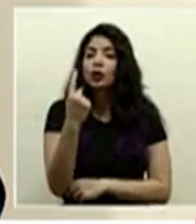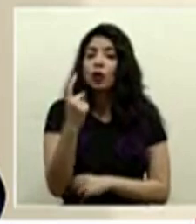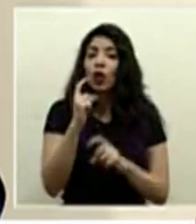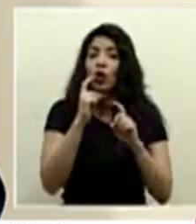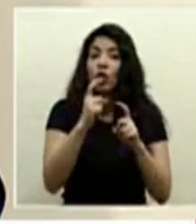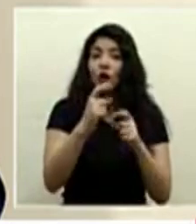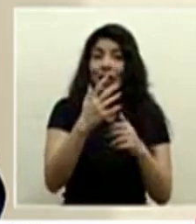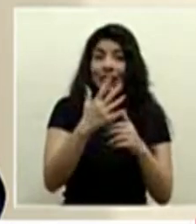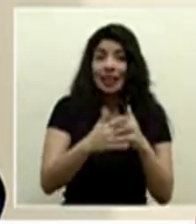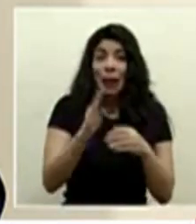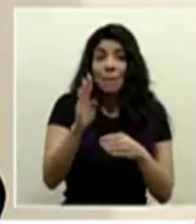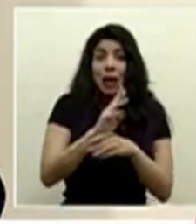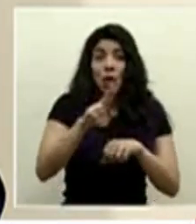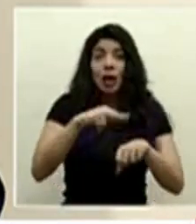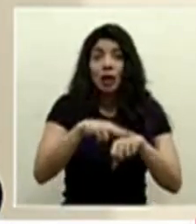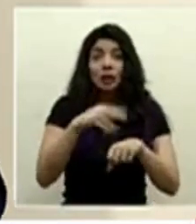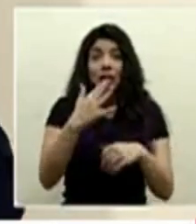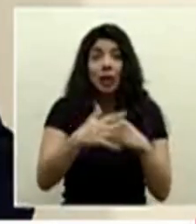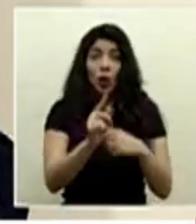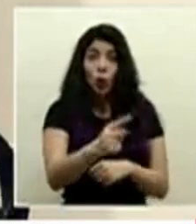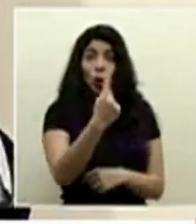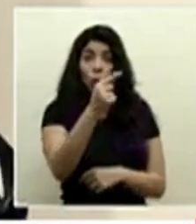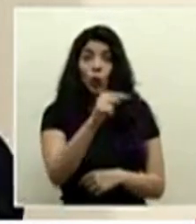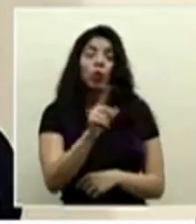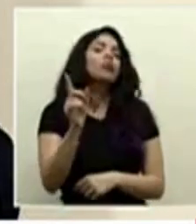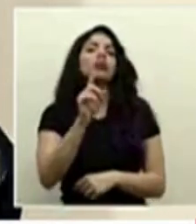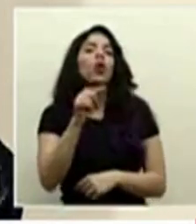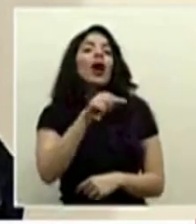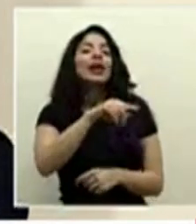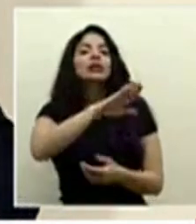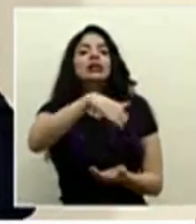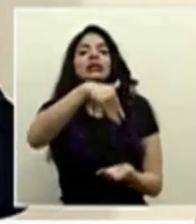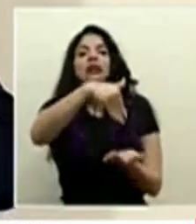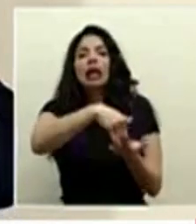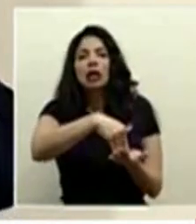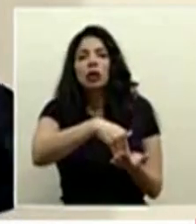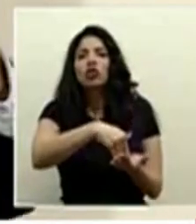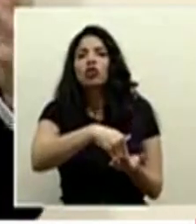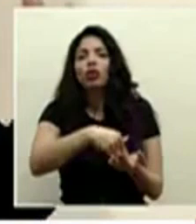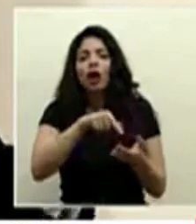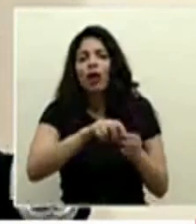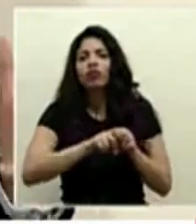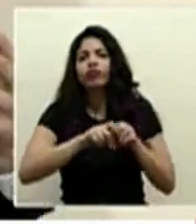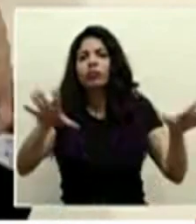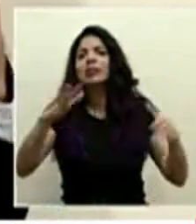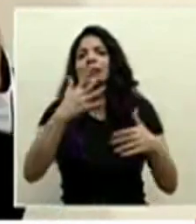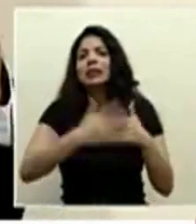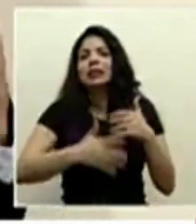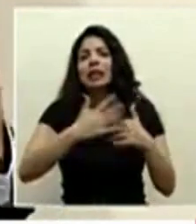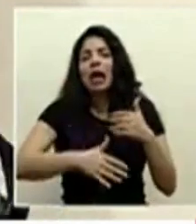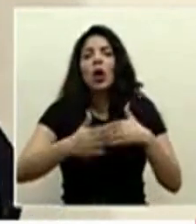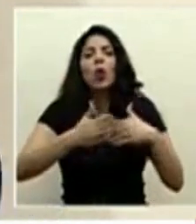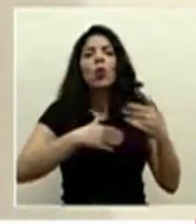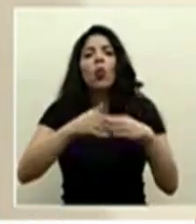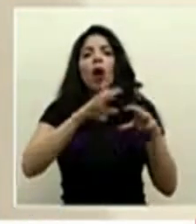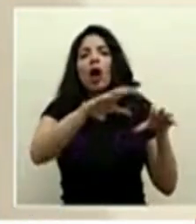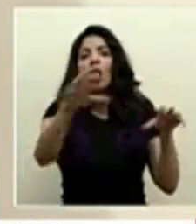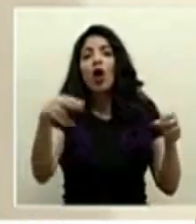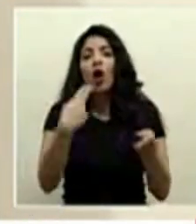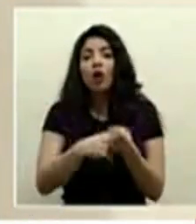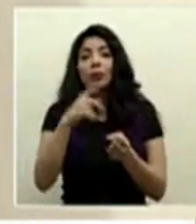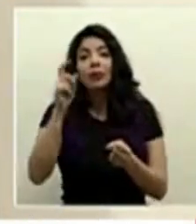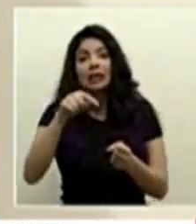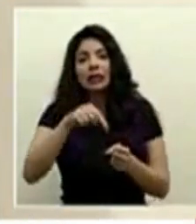donar sangre en el banco nacional de sangre ese es un banco centralizado que le provee sangre a cualquier unidad de salud que lo